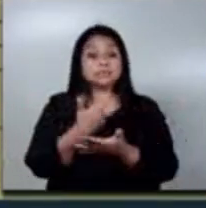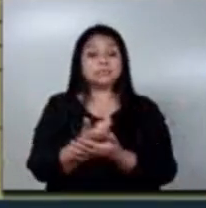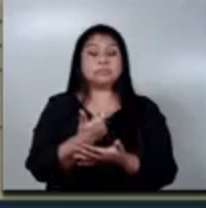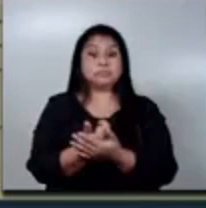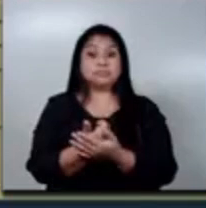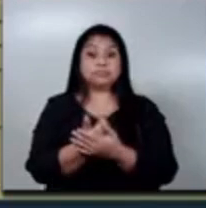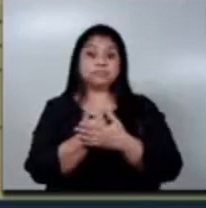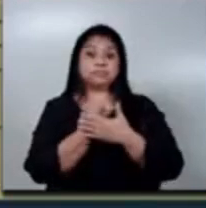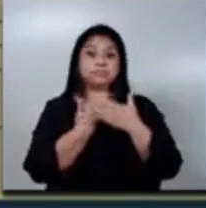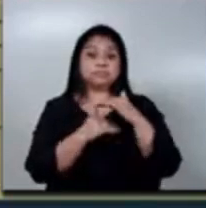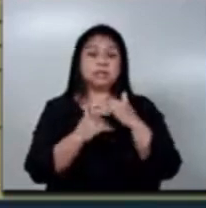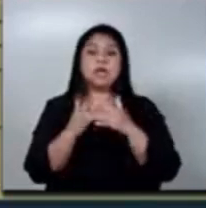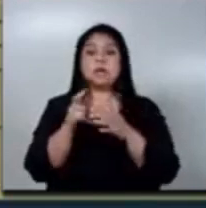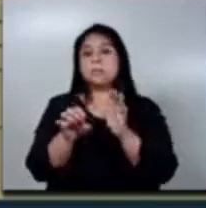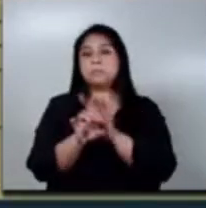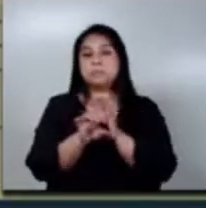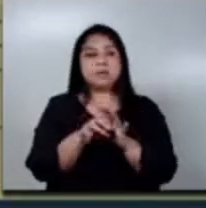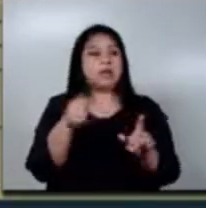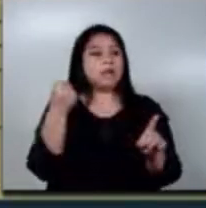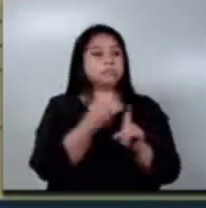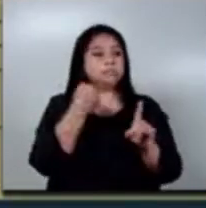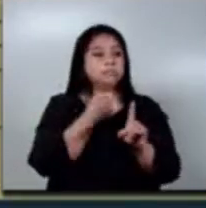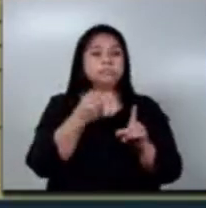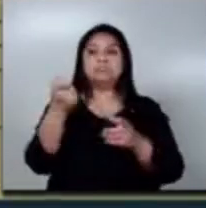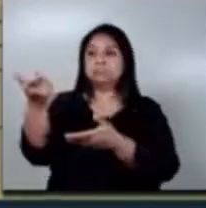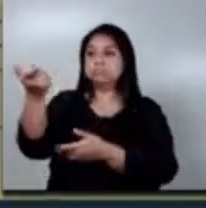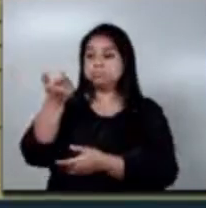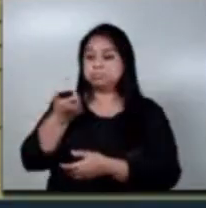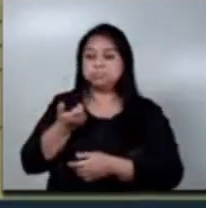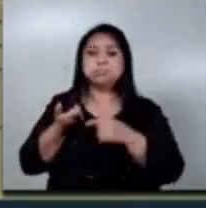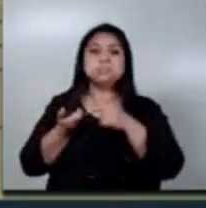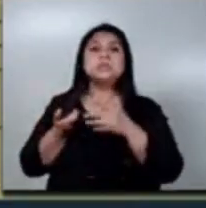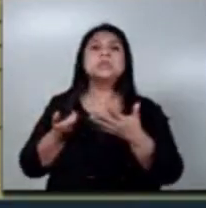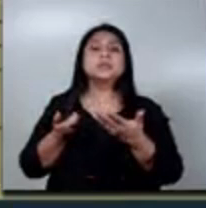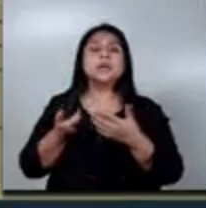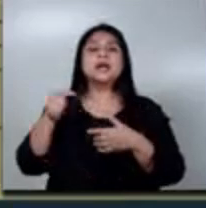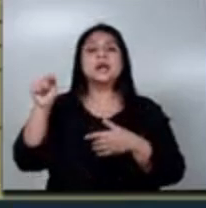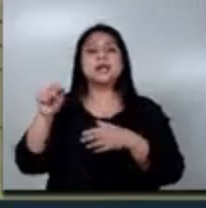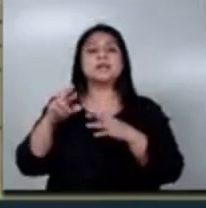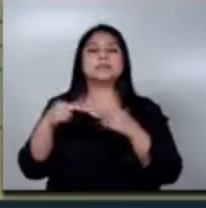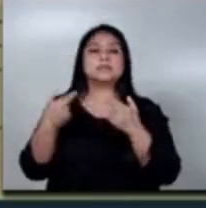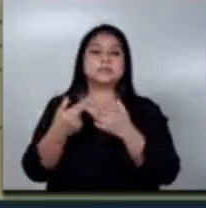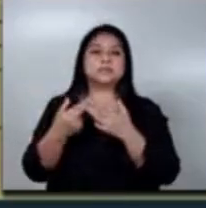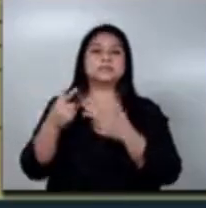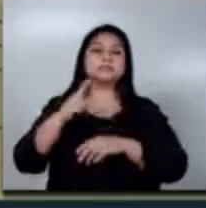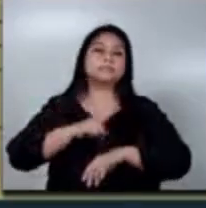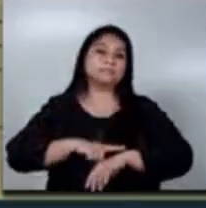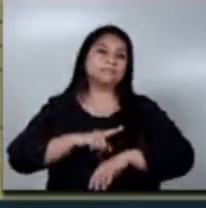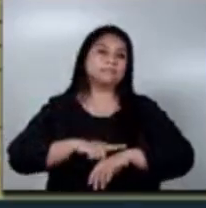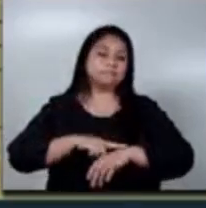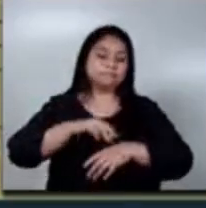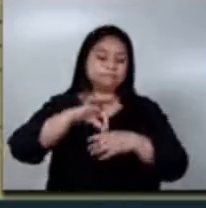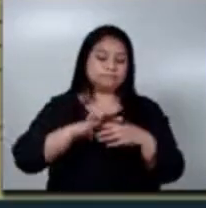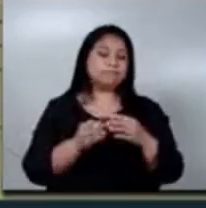que es el dinero que en algún momento el agricultor puede recibir, está asociado a las temporadas de siembra,